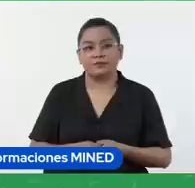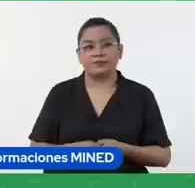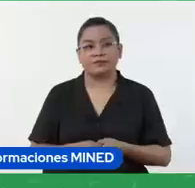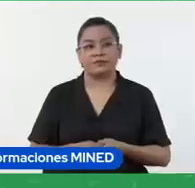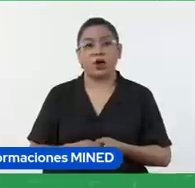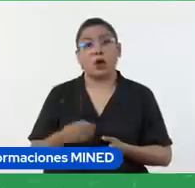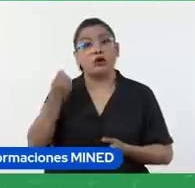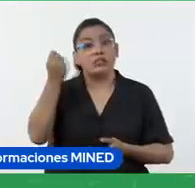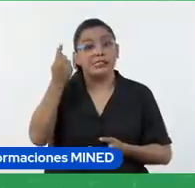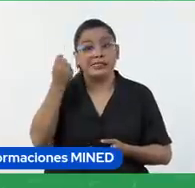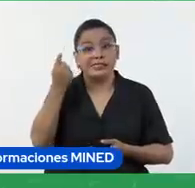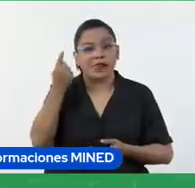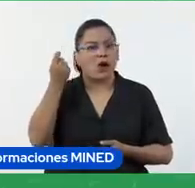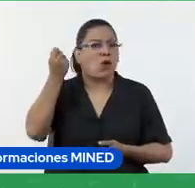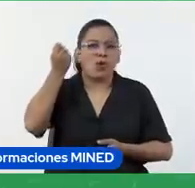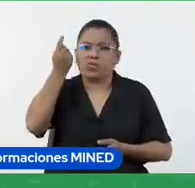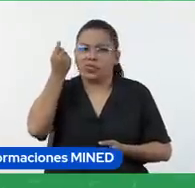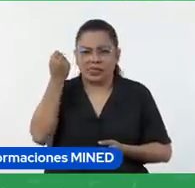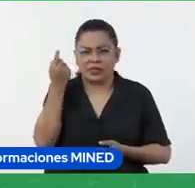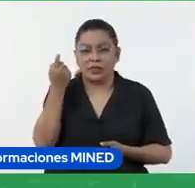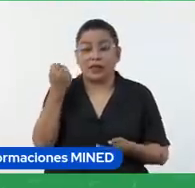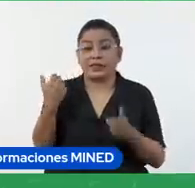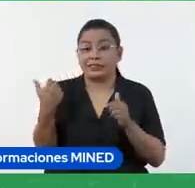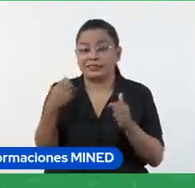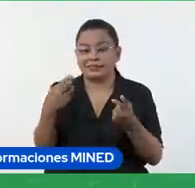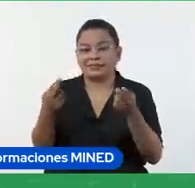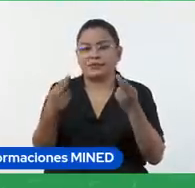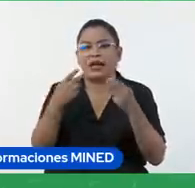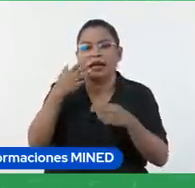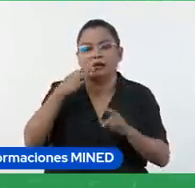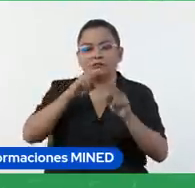Eso sería un ejemplo para las encuestas.